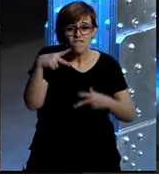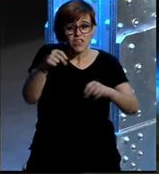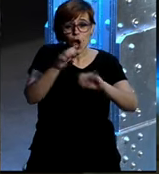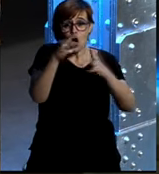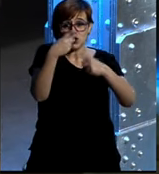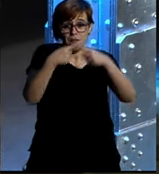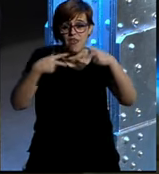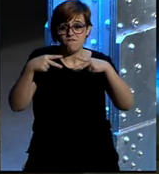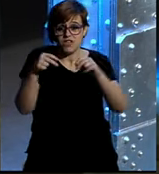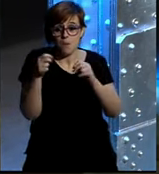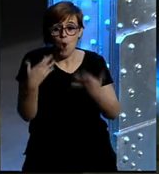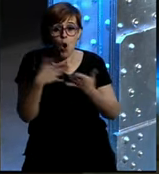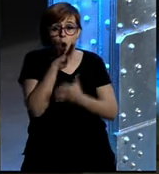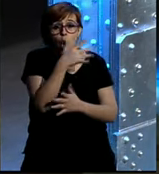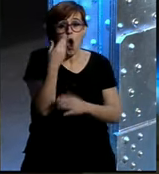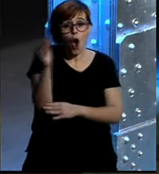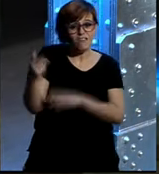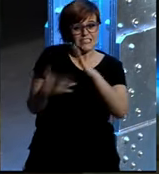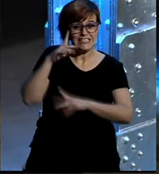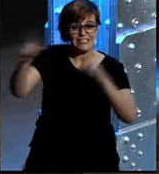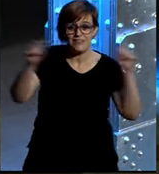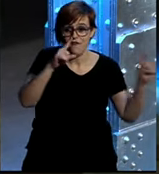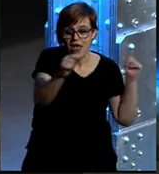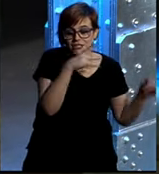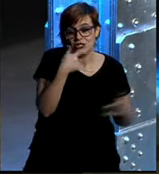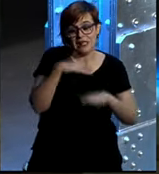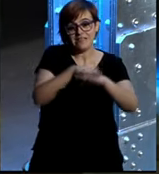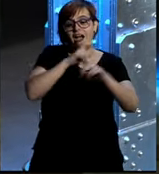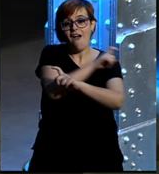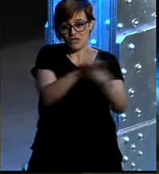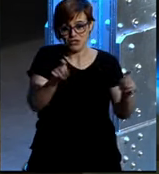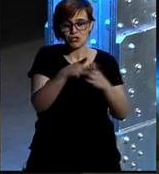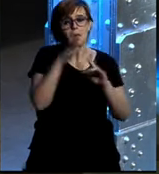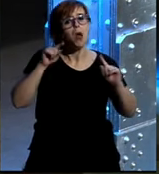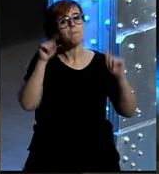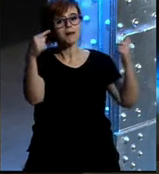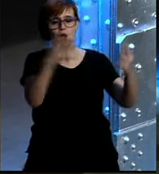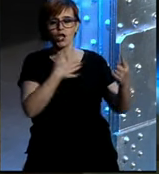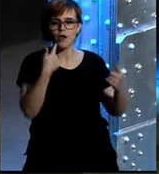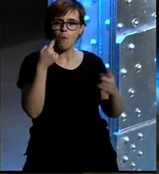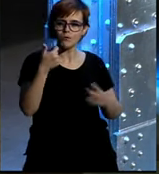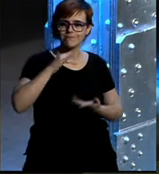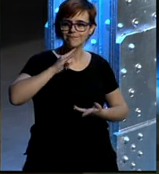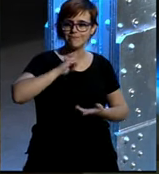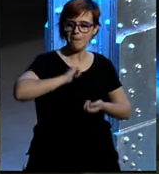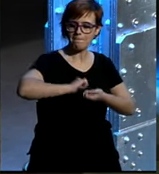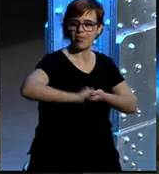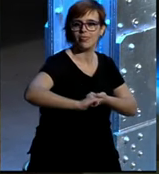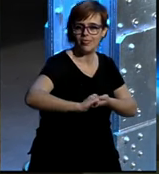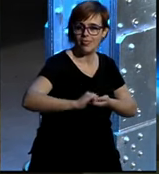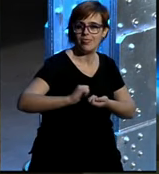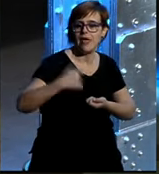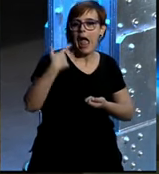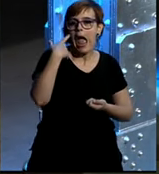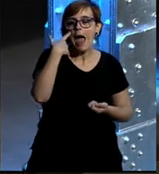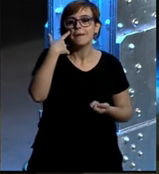desde las 8 y media porque si no los jóvenes se van a ir rápido a ver el partido y tal y igual en ese sentido tengo una primera pregunta un poco maliciosa para empezar y es la siguiente